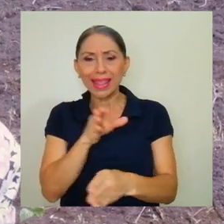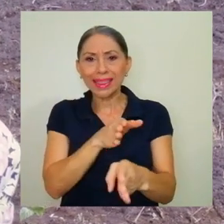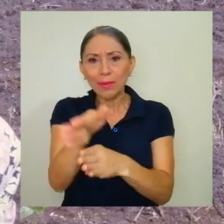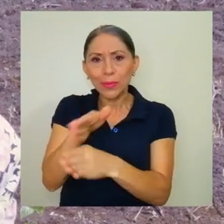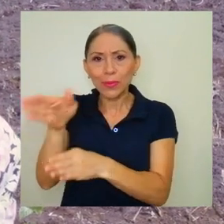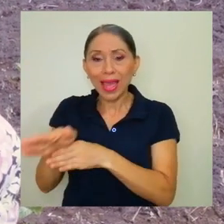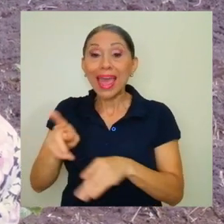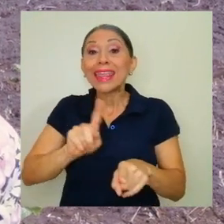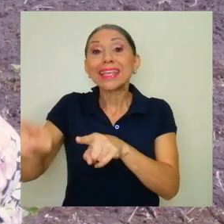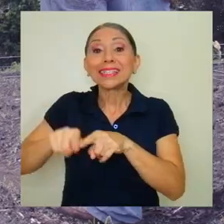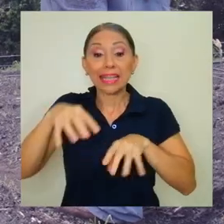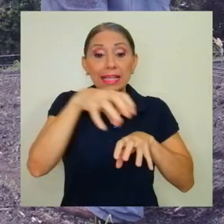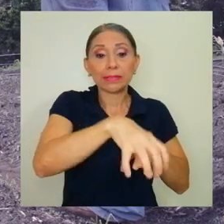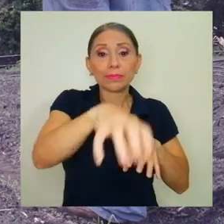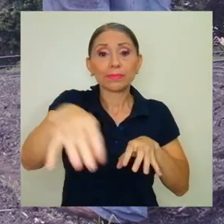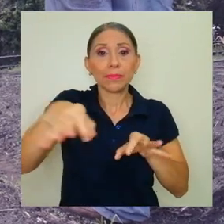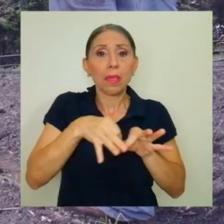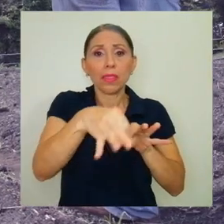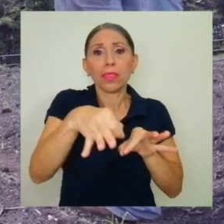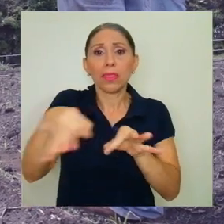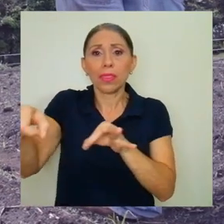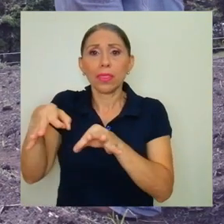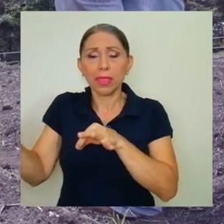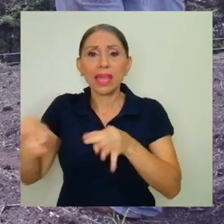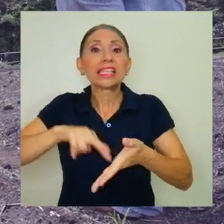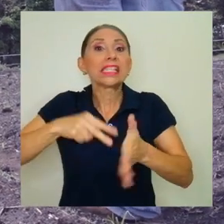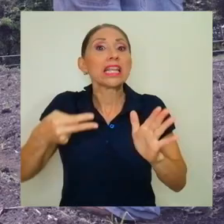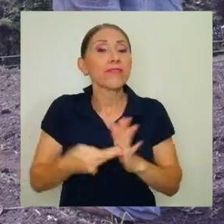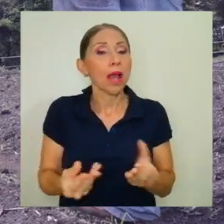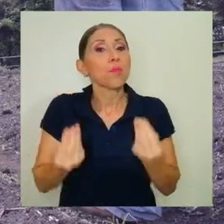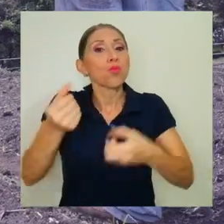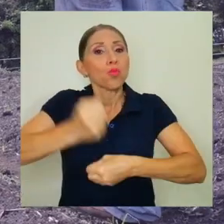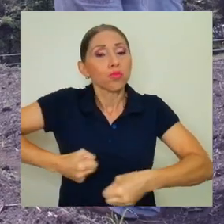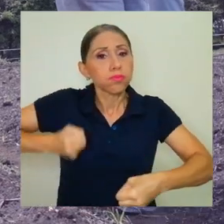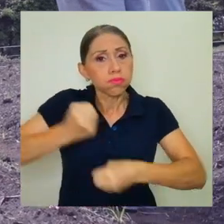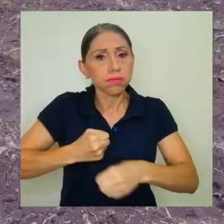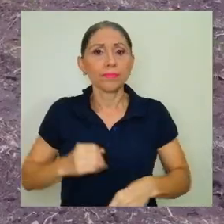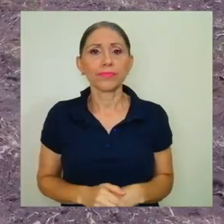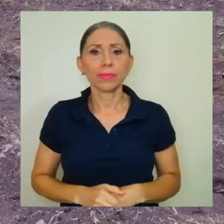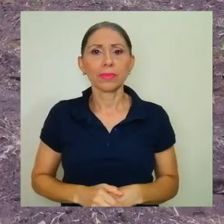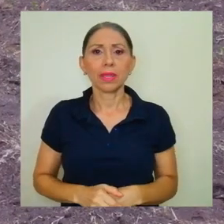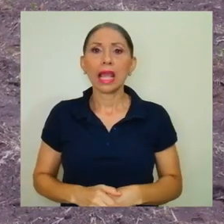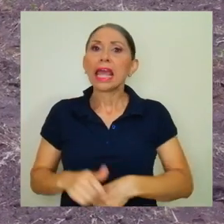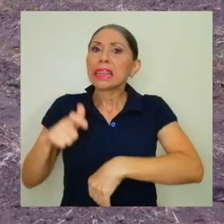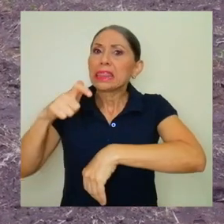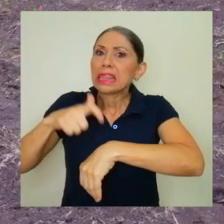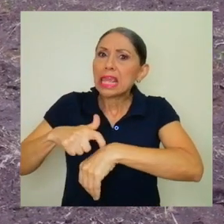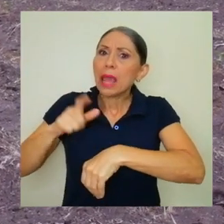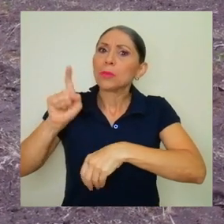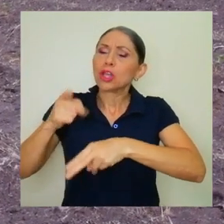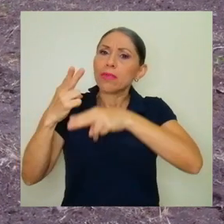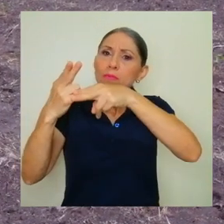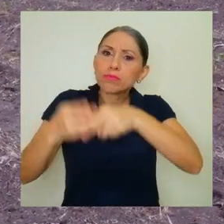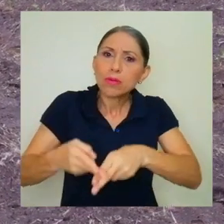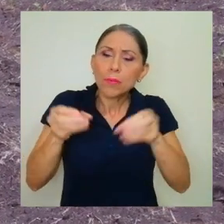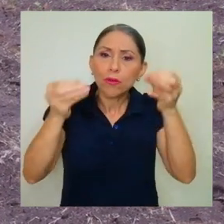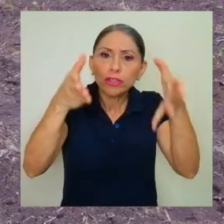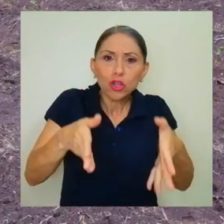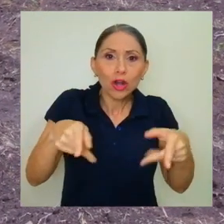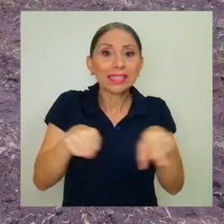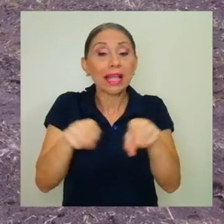distintas sedes y recintos, lo que implicaría una gran inversión en diversos ámbitos. Tiempos de profesores, estamos haciendo